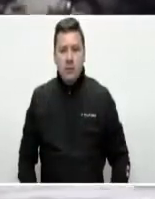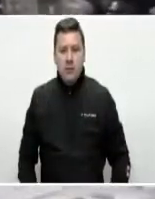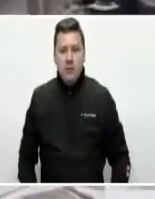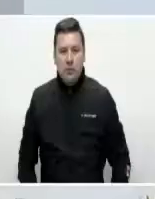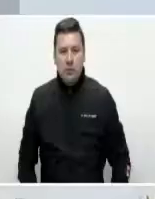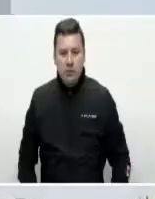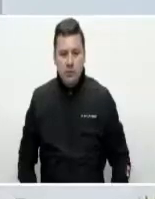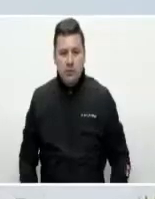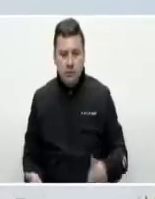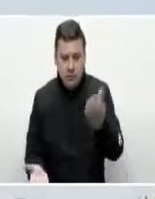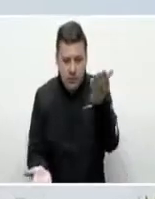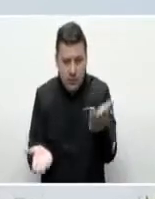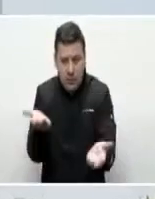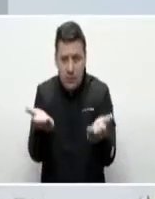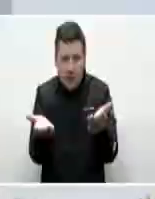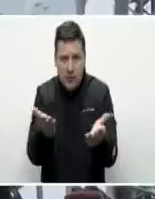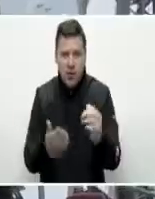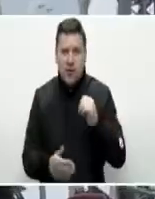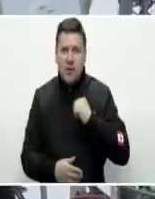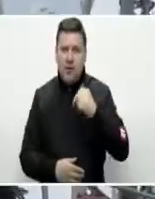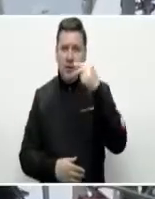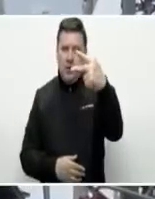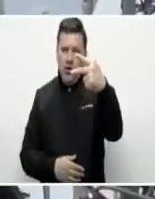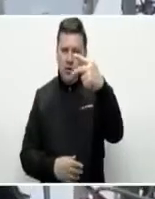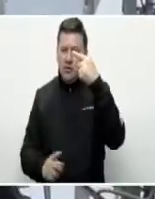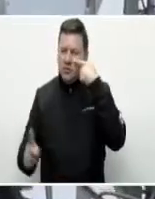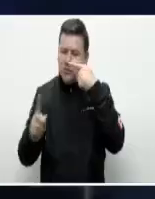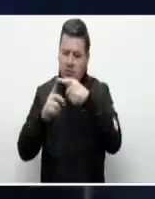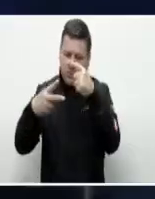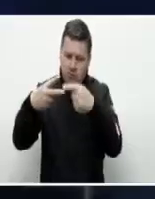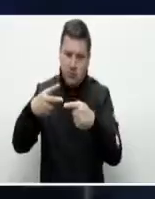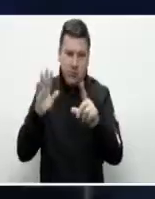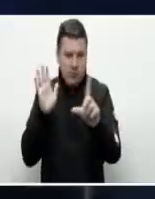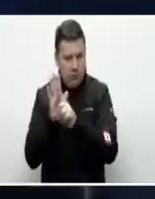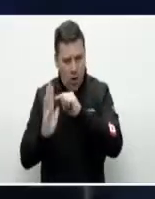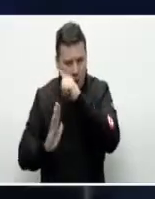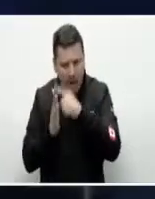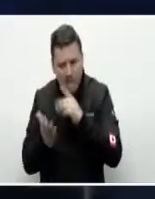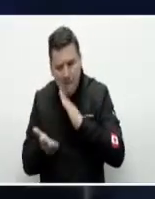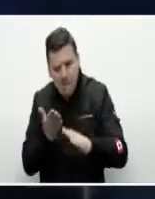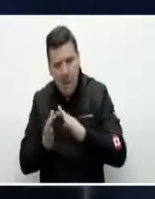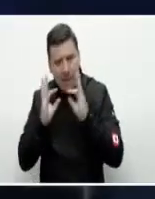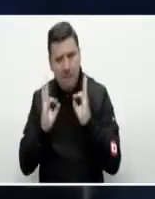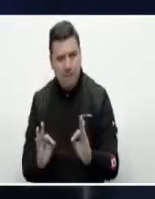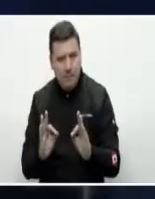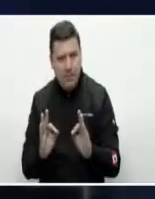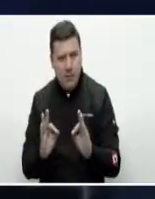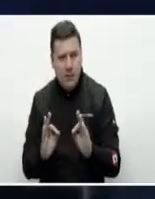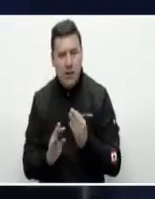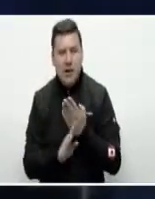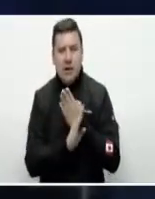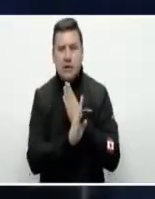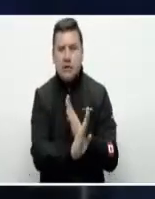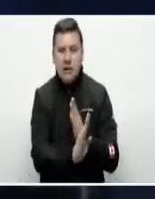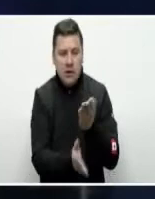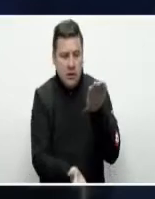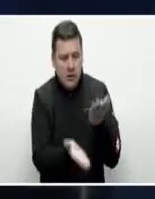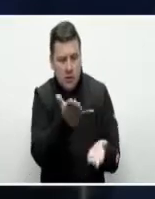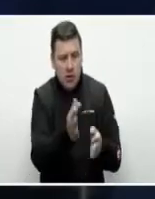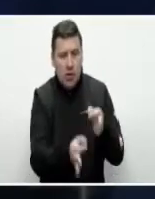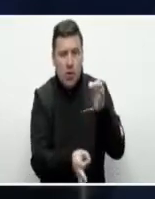La equidad necesita dos grandes pilares, la legalidad, ese matrimonio de seguridad y justicia